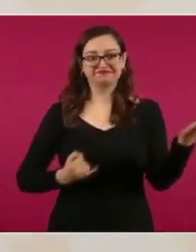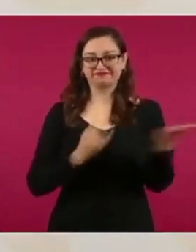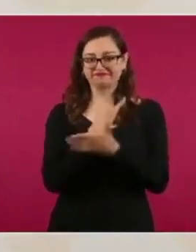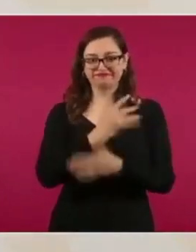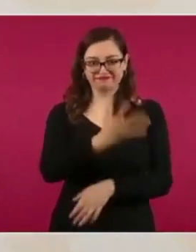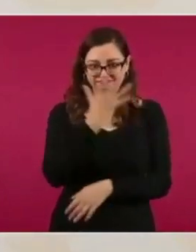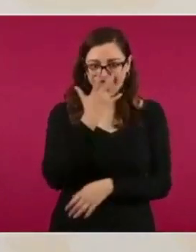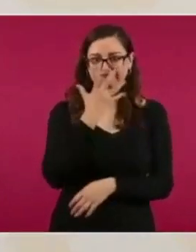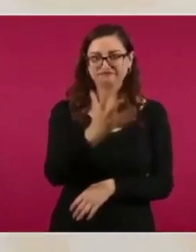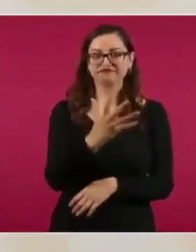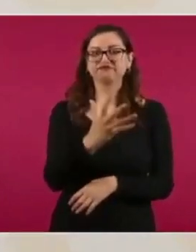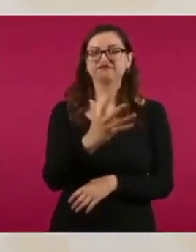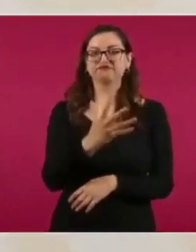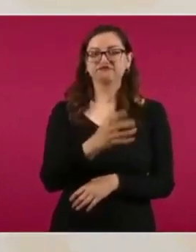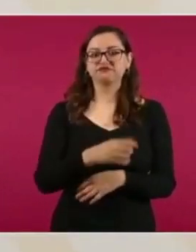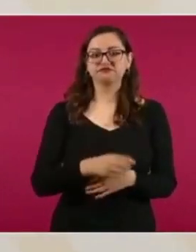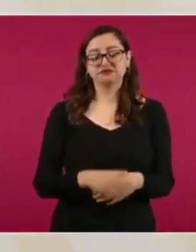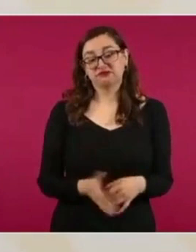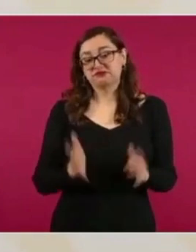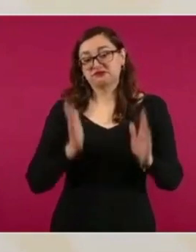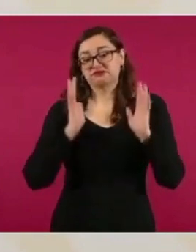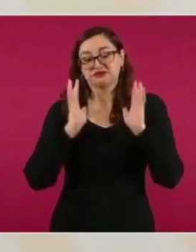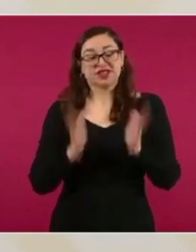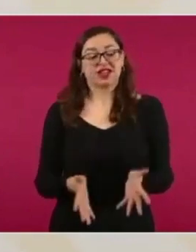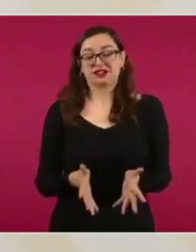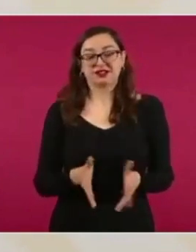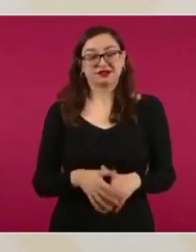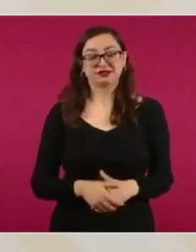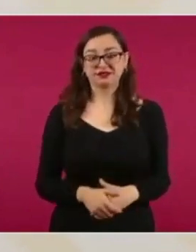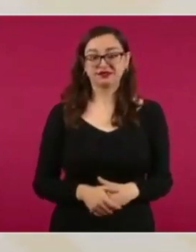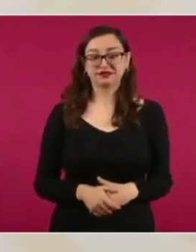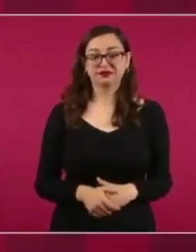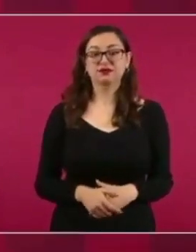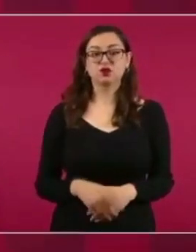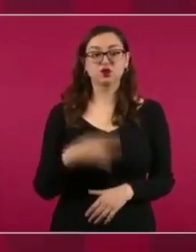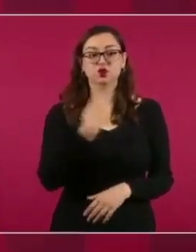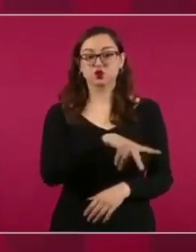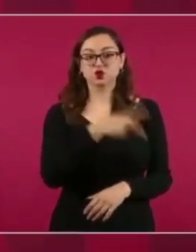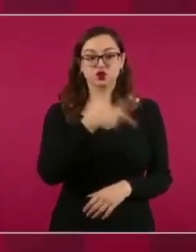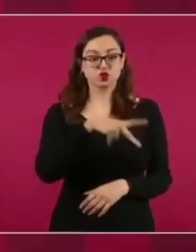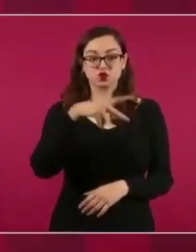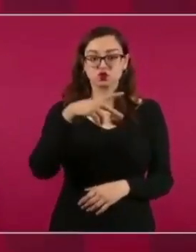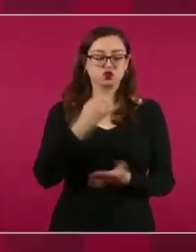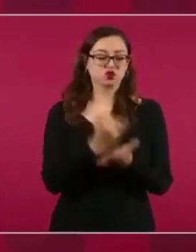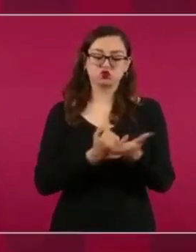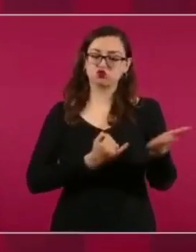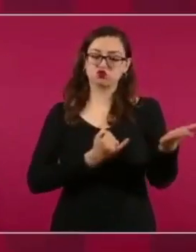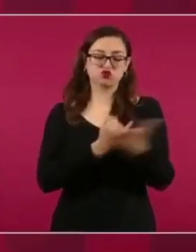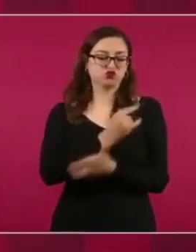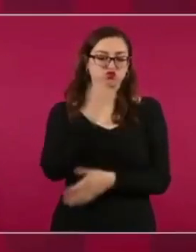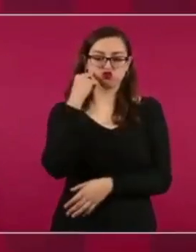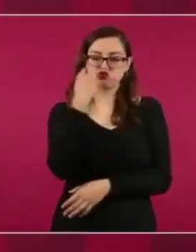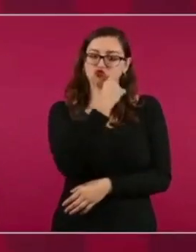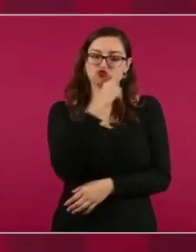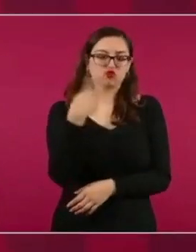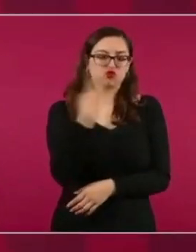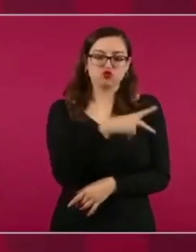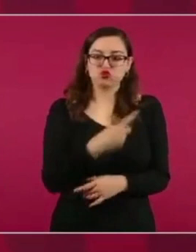con criterio y